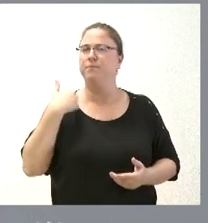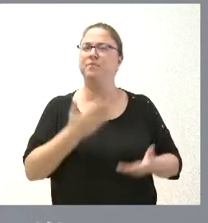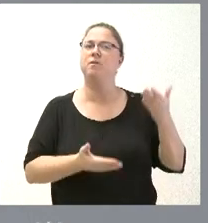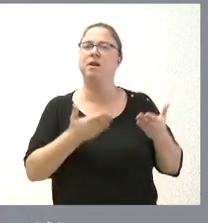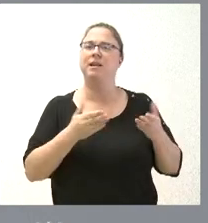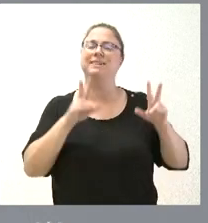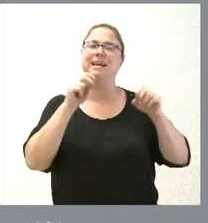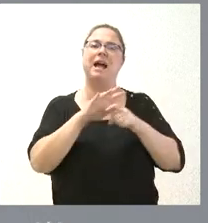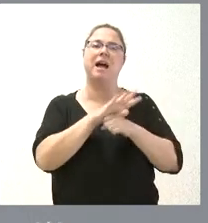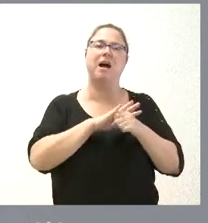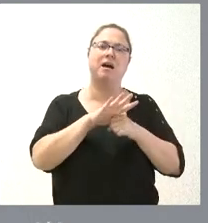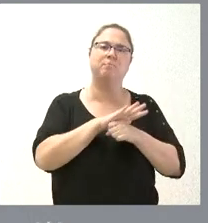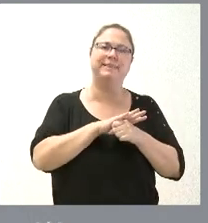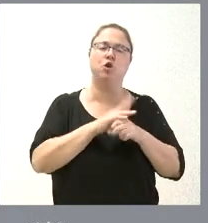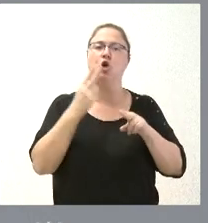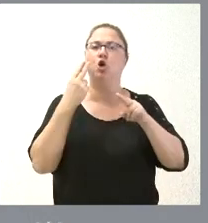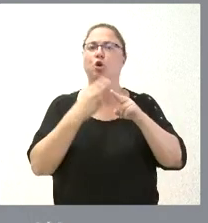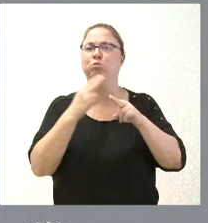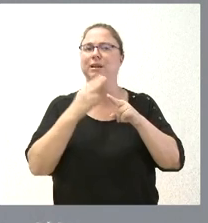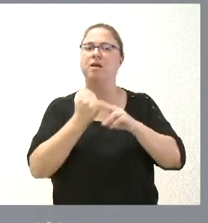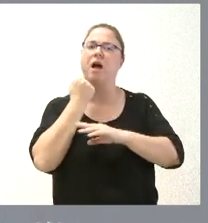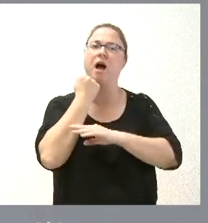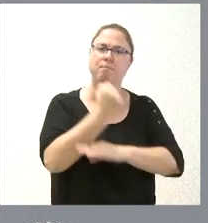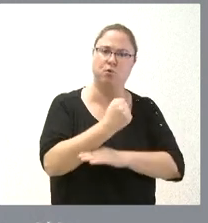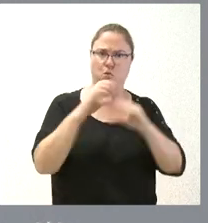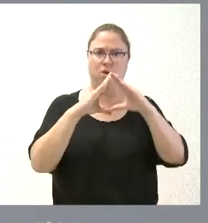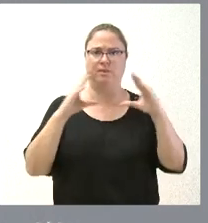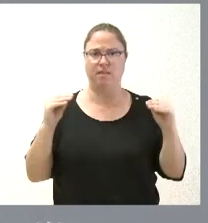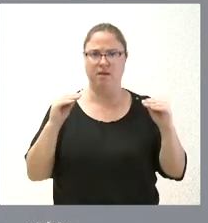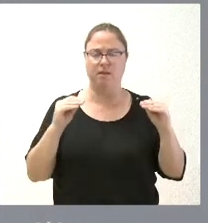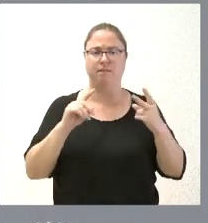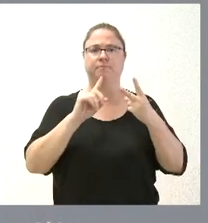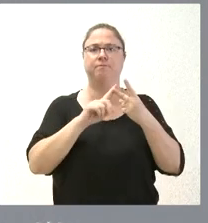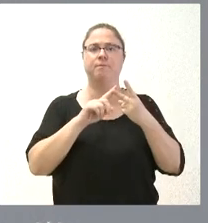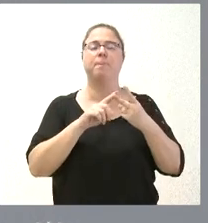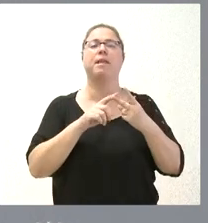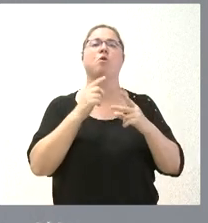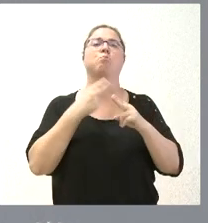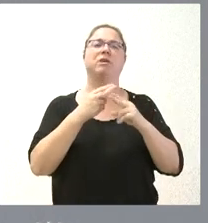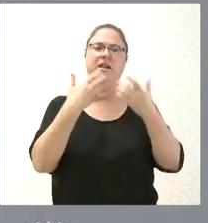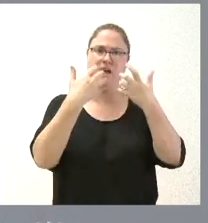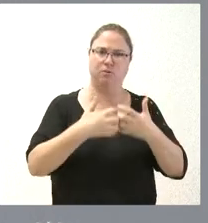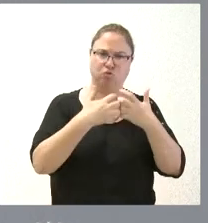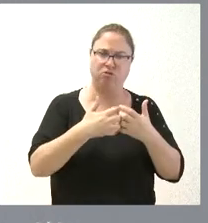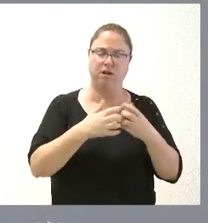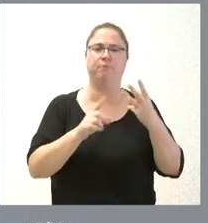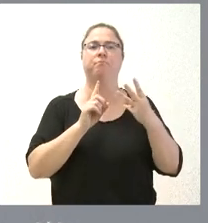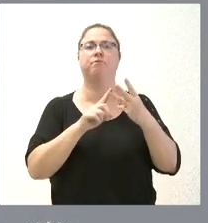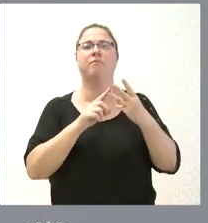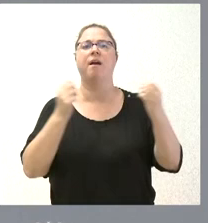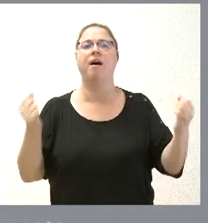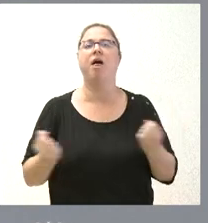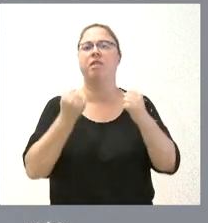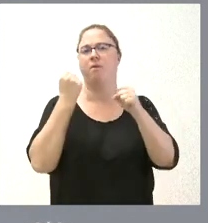relación con el ámbito de las políticas de apoyo a las universidades, en relación con la política industrial, con la política activa de